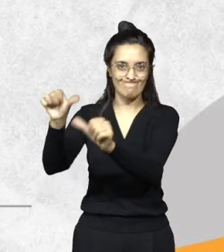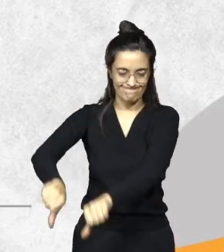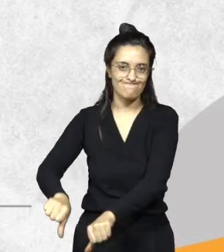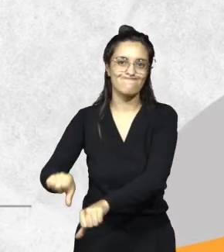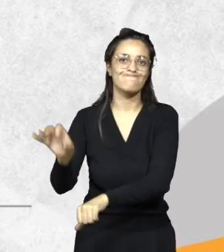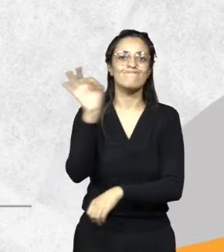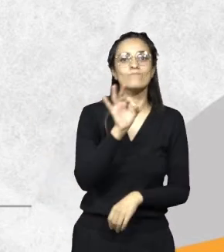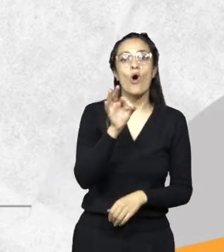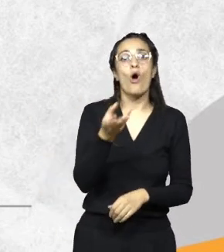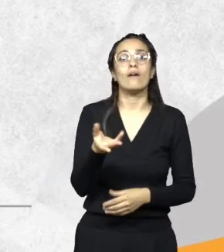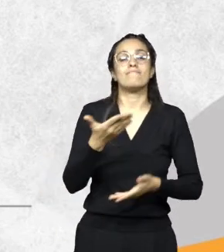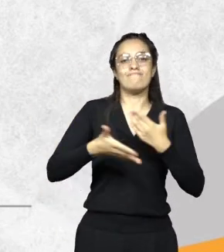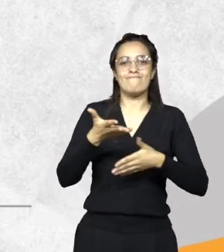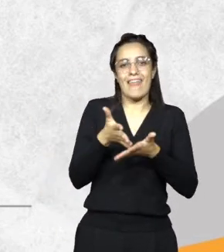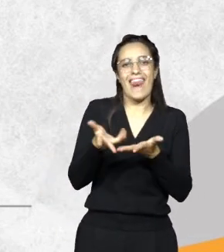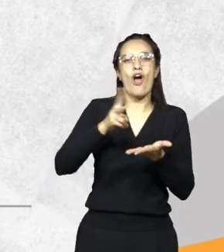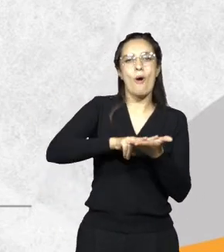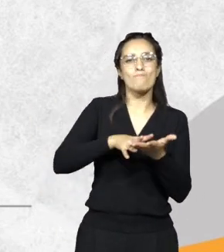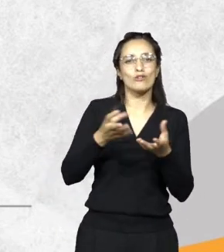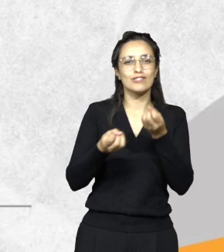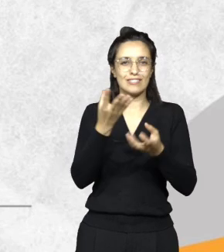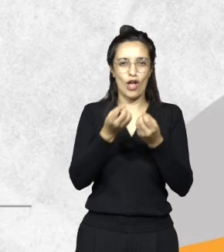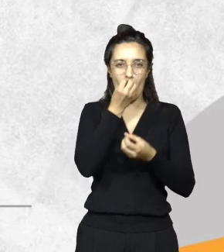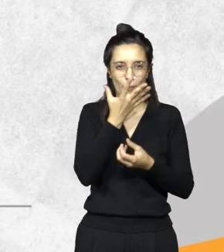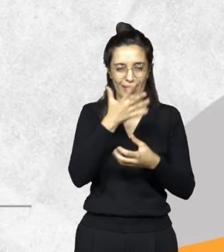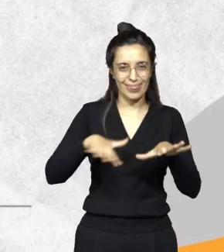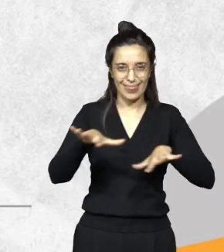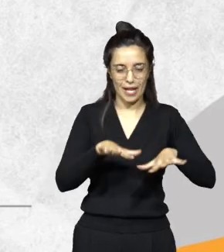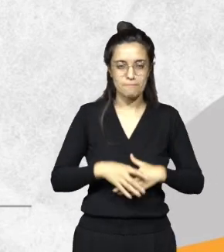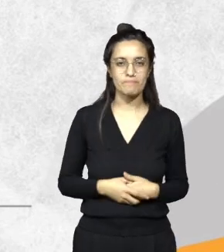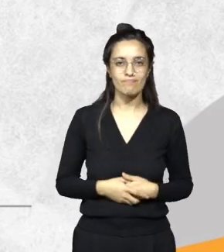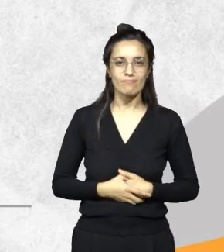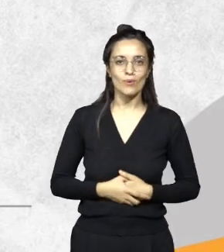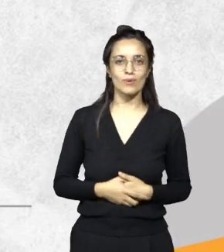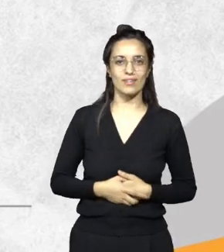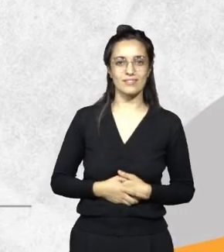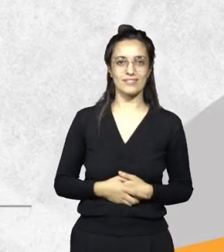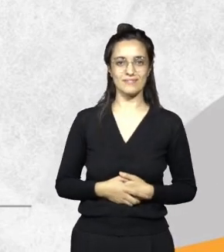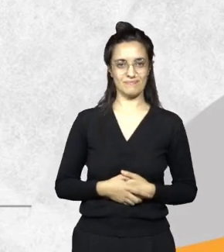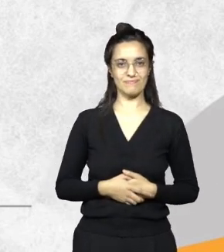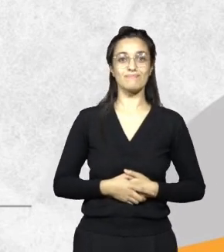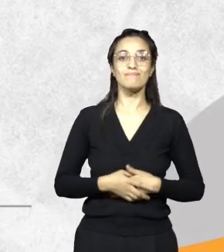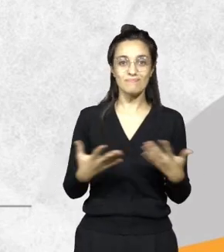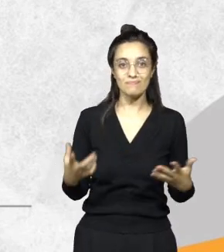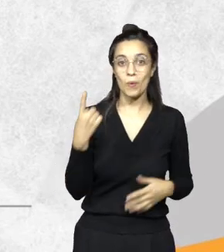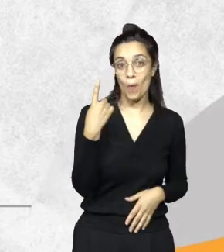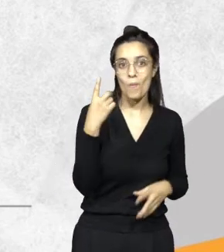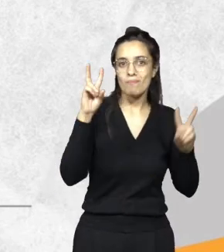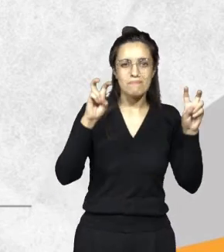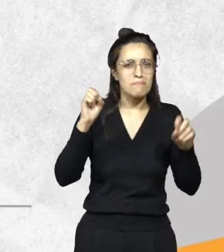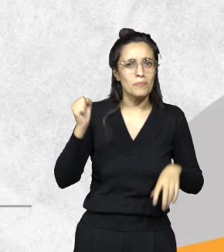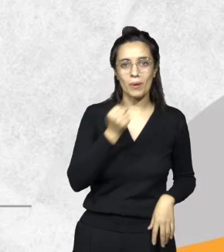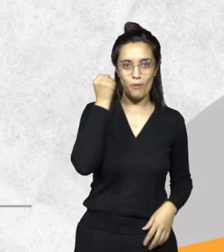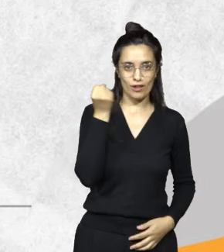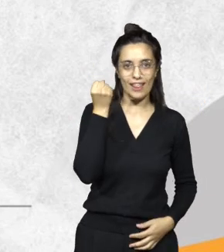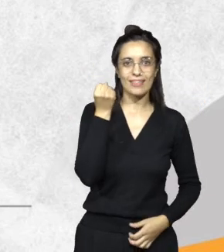recomposición ambiental, que es lo que buscamos. Entonces, una de las cosas muy importantes es determinar quién es el